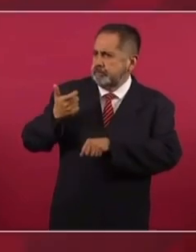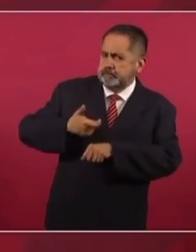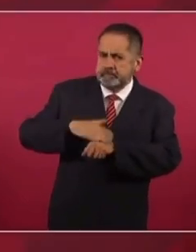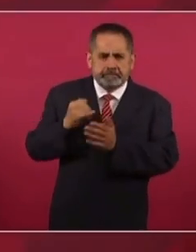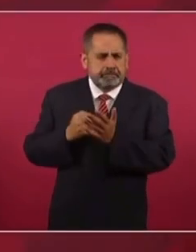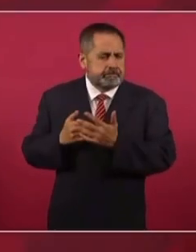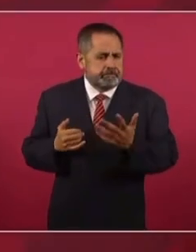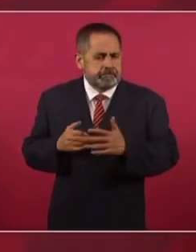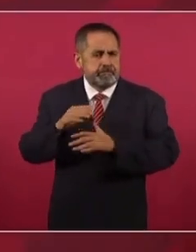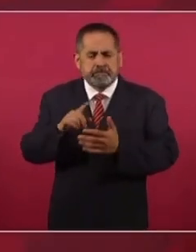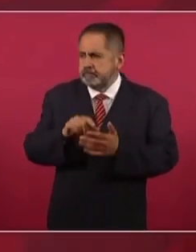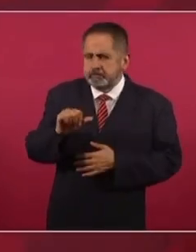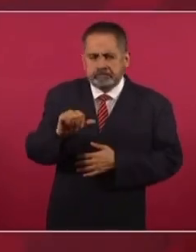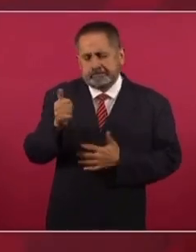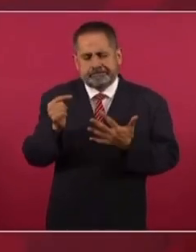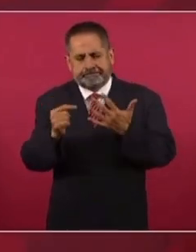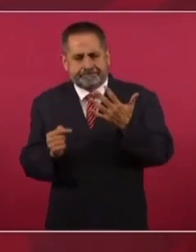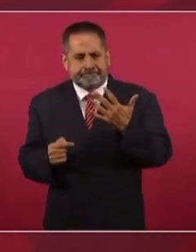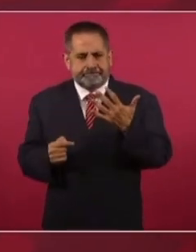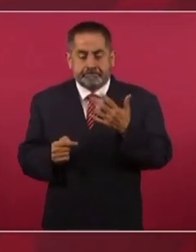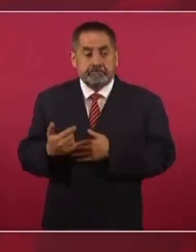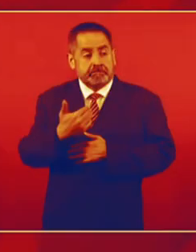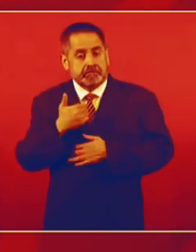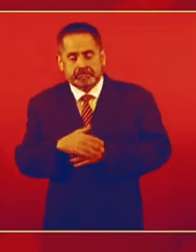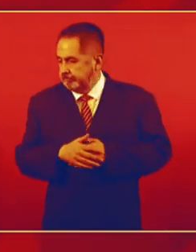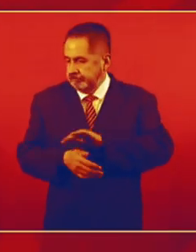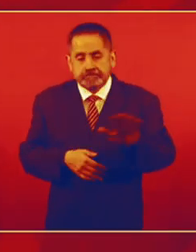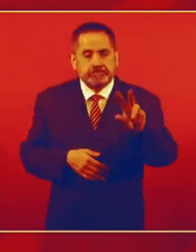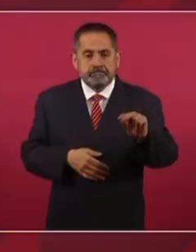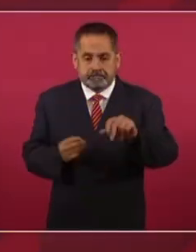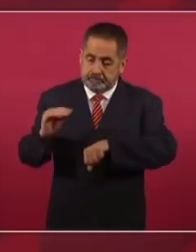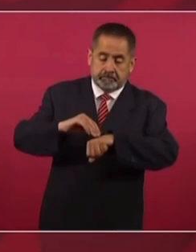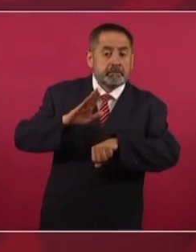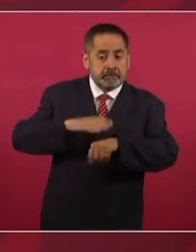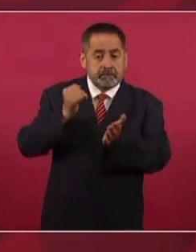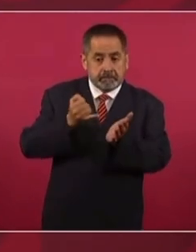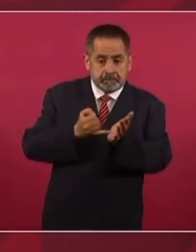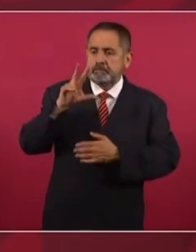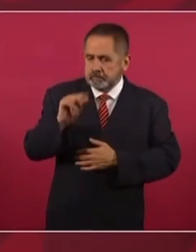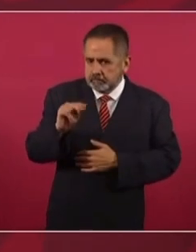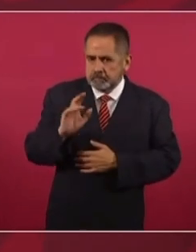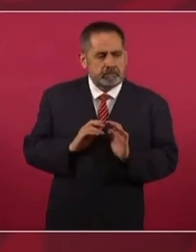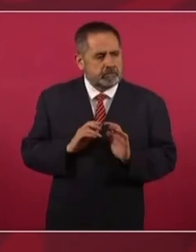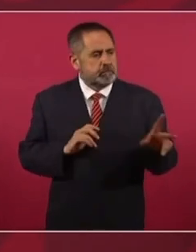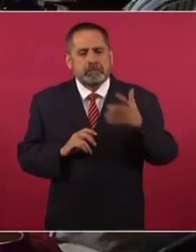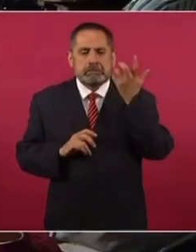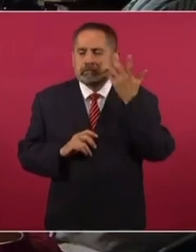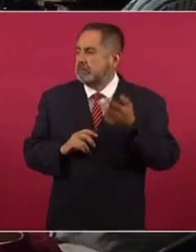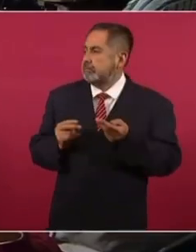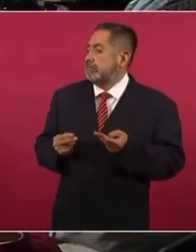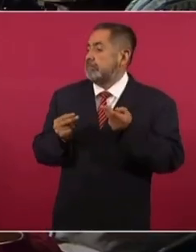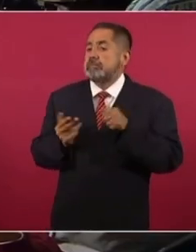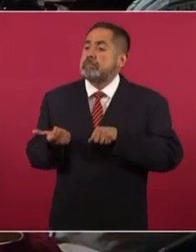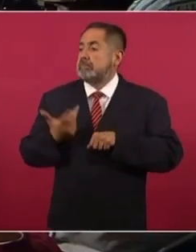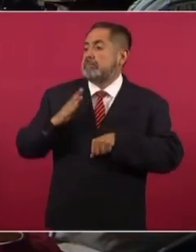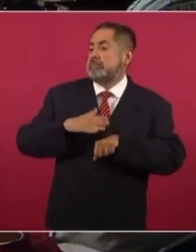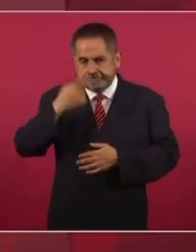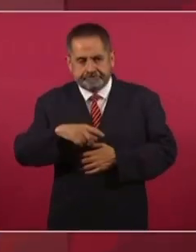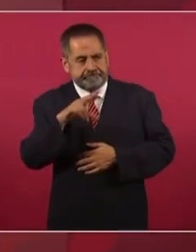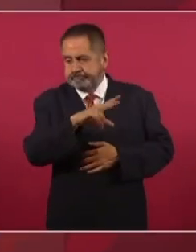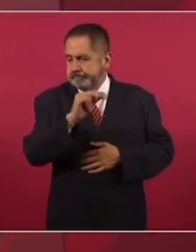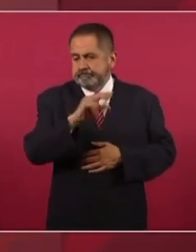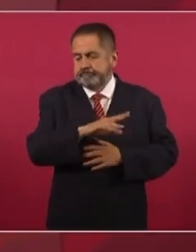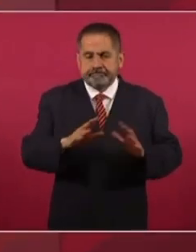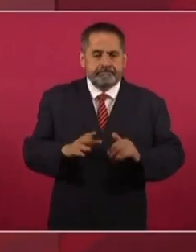en el precio de otras mercancías? No, no va a haber. Para que no tengas el pretexto de abusar.